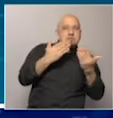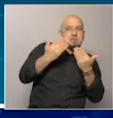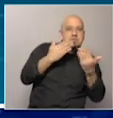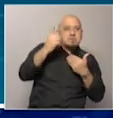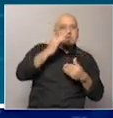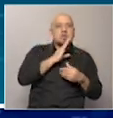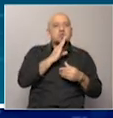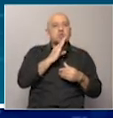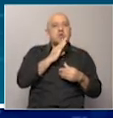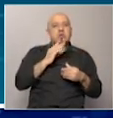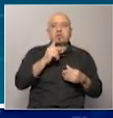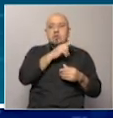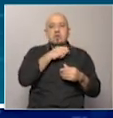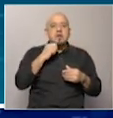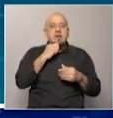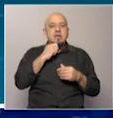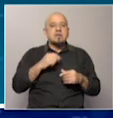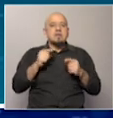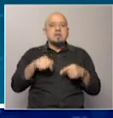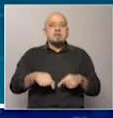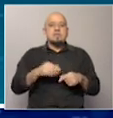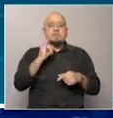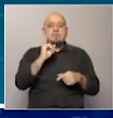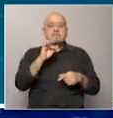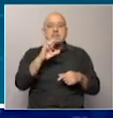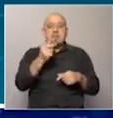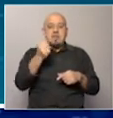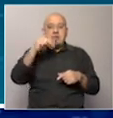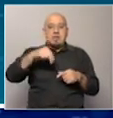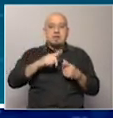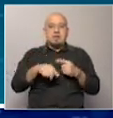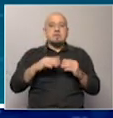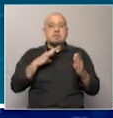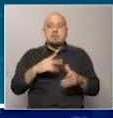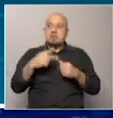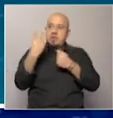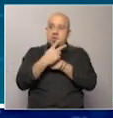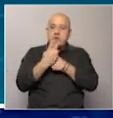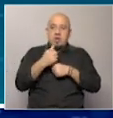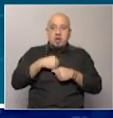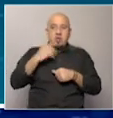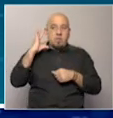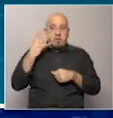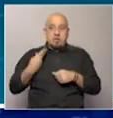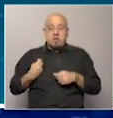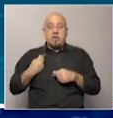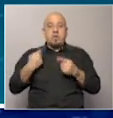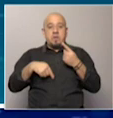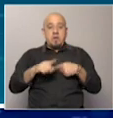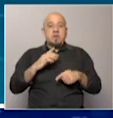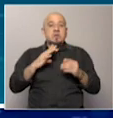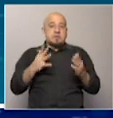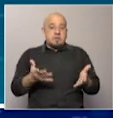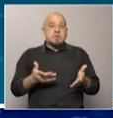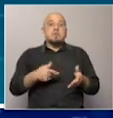frenar la interferencia y la expansión de Irán en la región que defender la causa palestina. Con lo cual, sí, es una